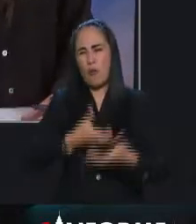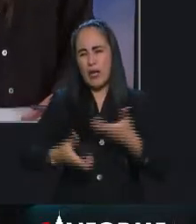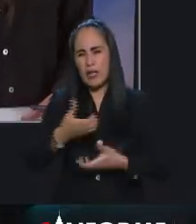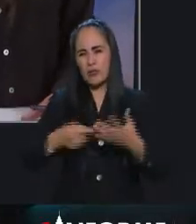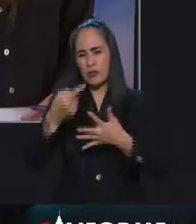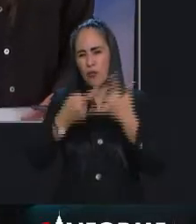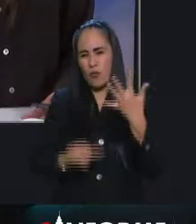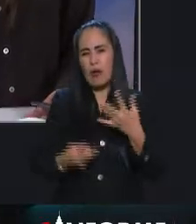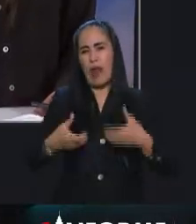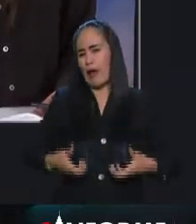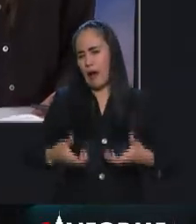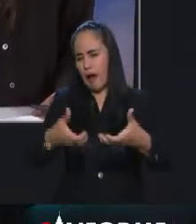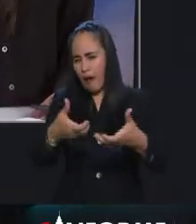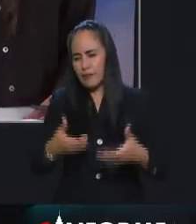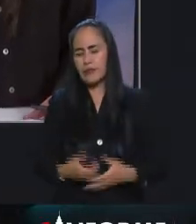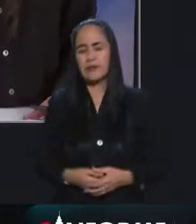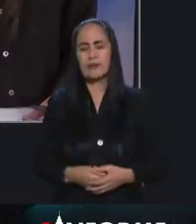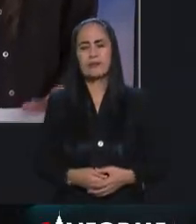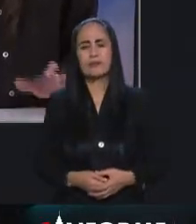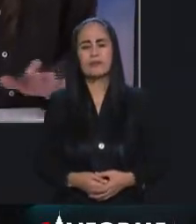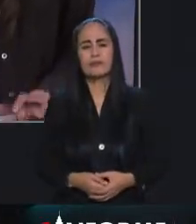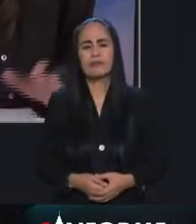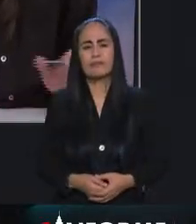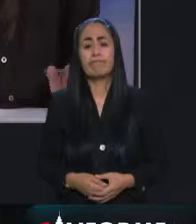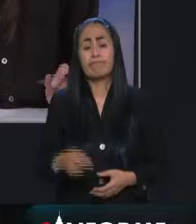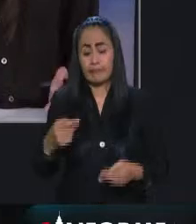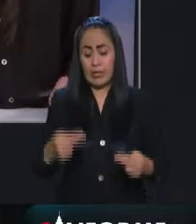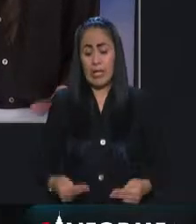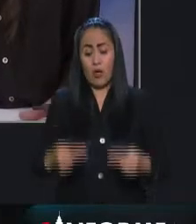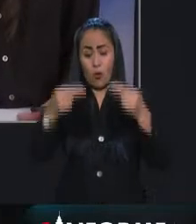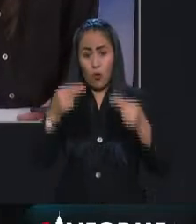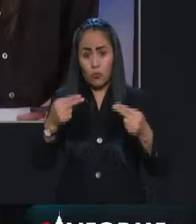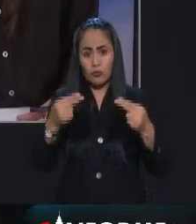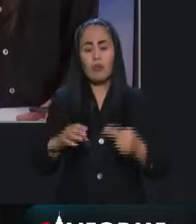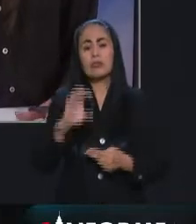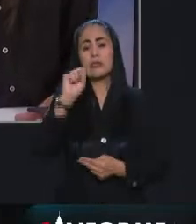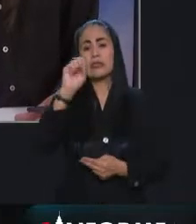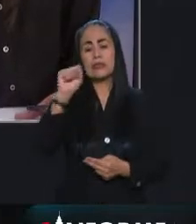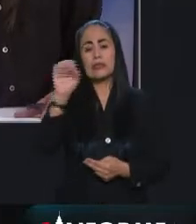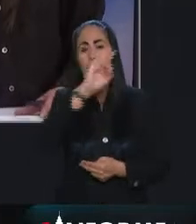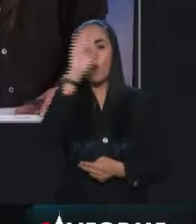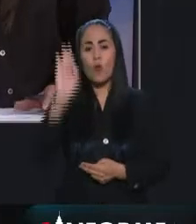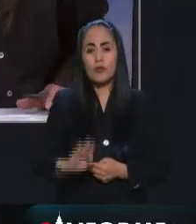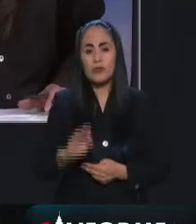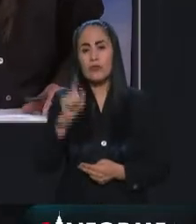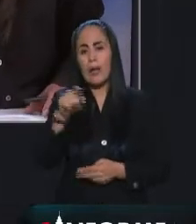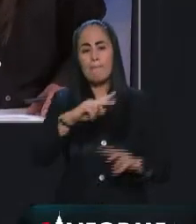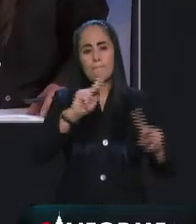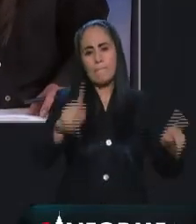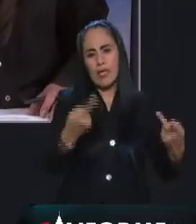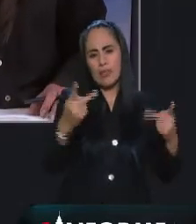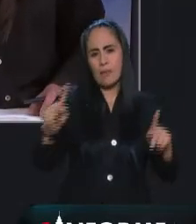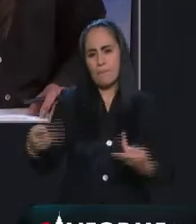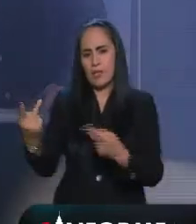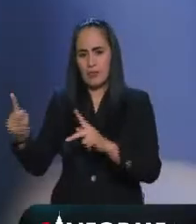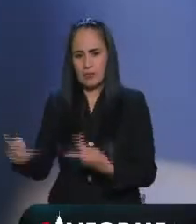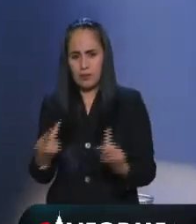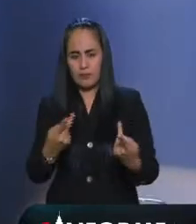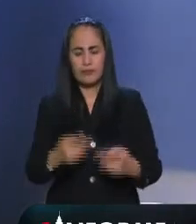comercio informal también ya que estos negocios este año acaparan el 60% de estas transacciones